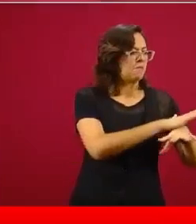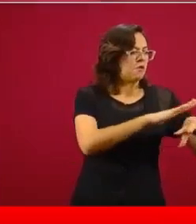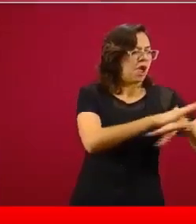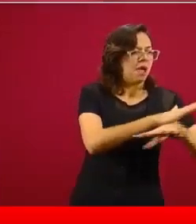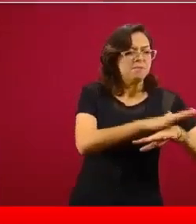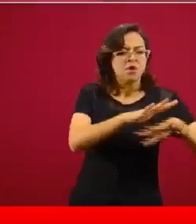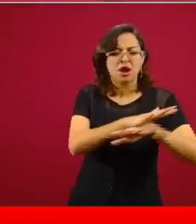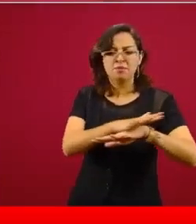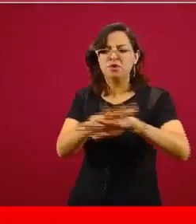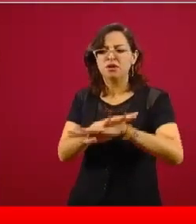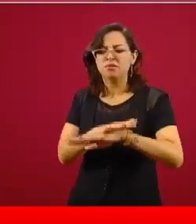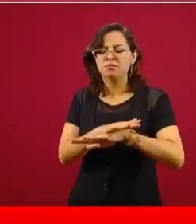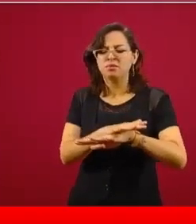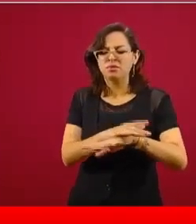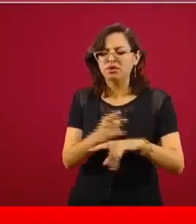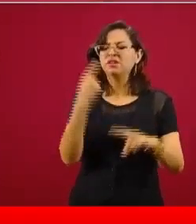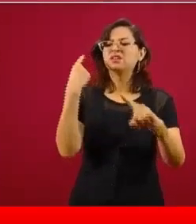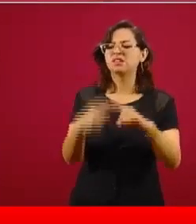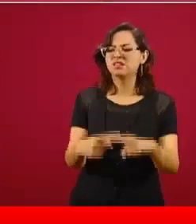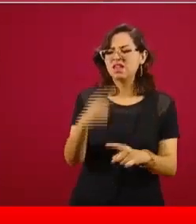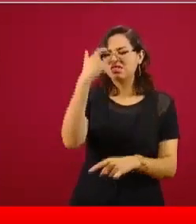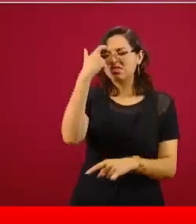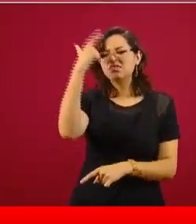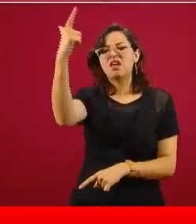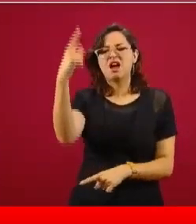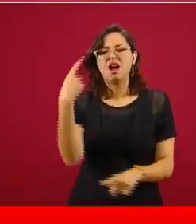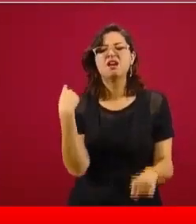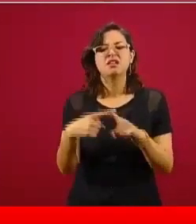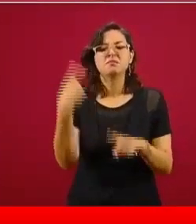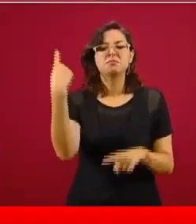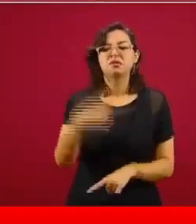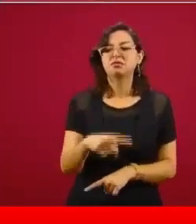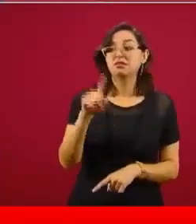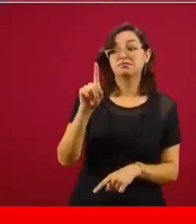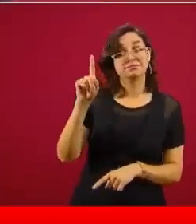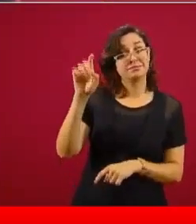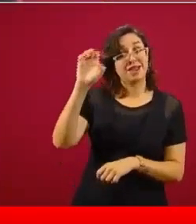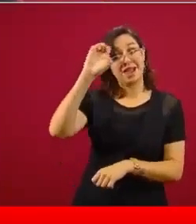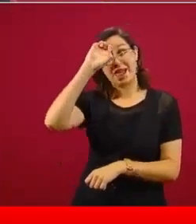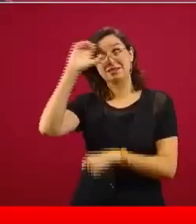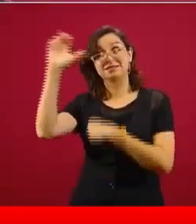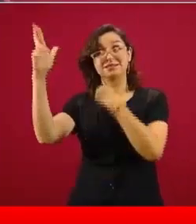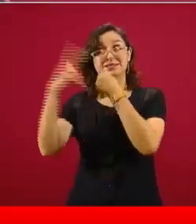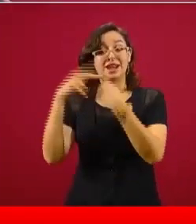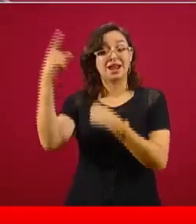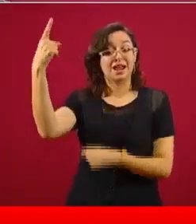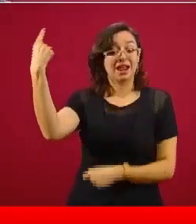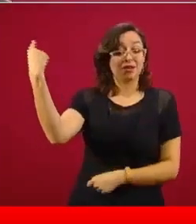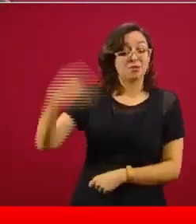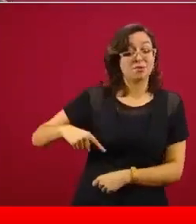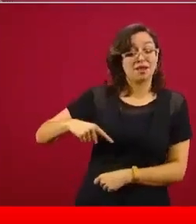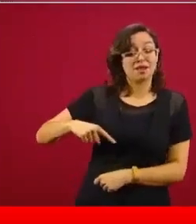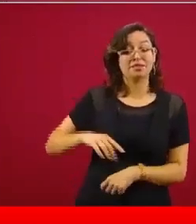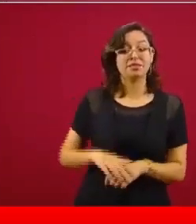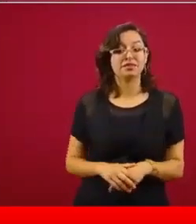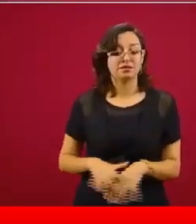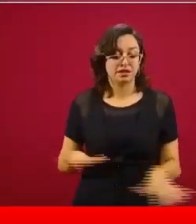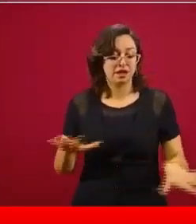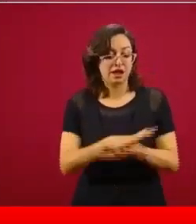desde el extranjero. La reforma fiscal. La ¿Qué fue la reforma fiscal? Aumentos de impuestos.